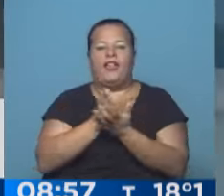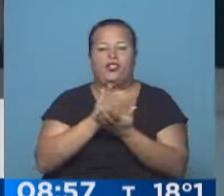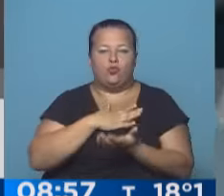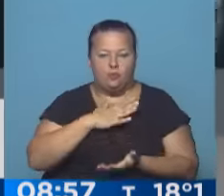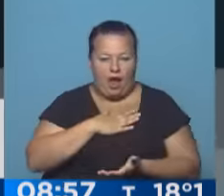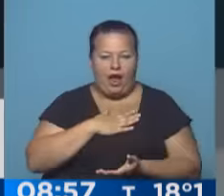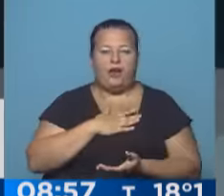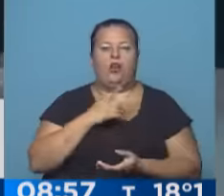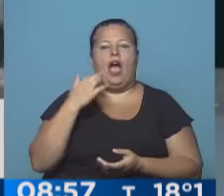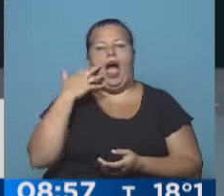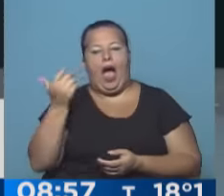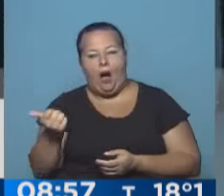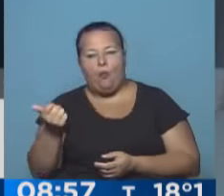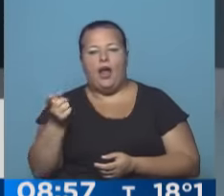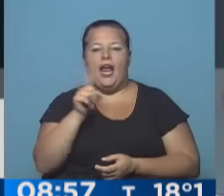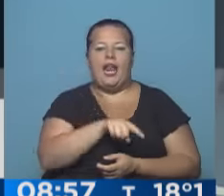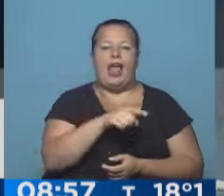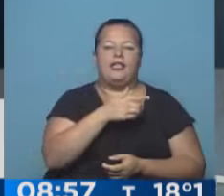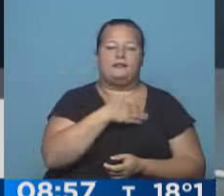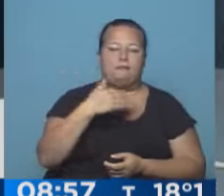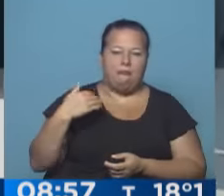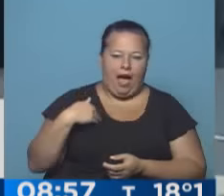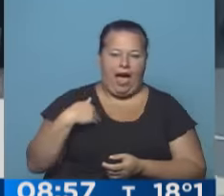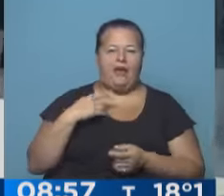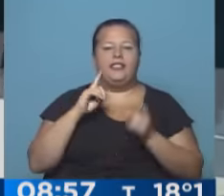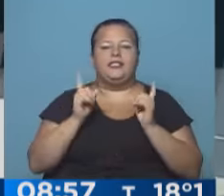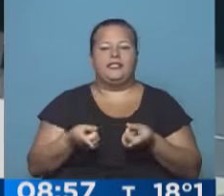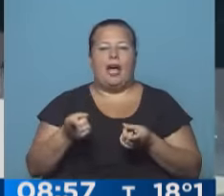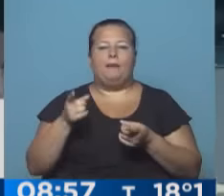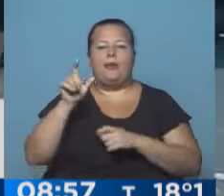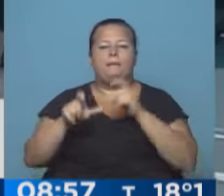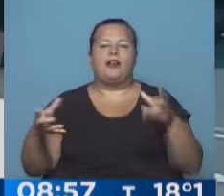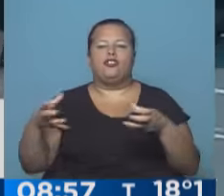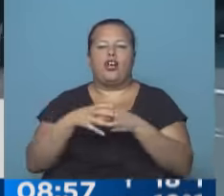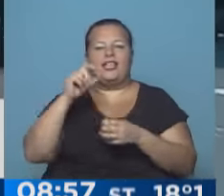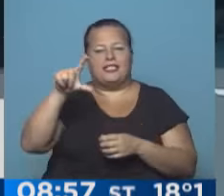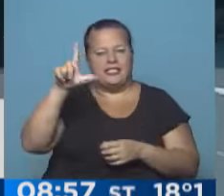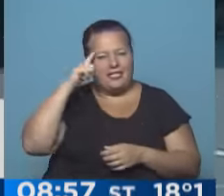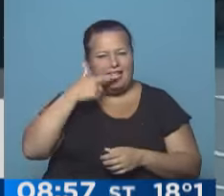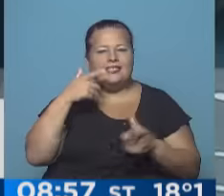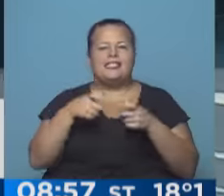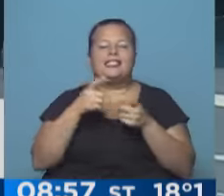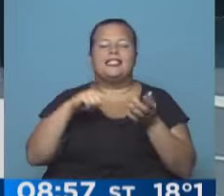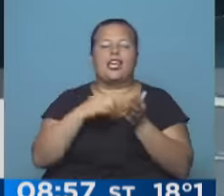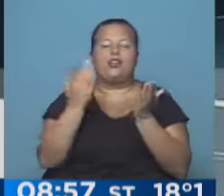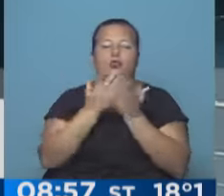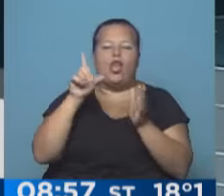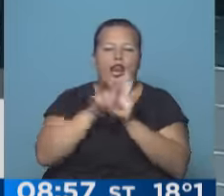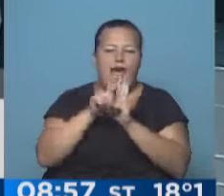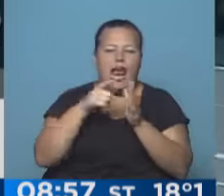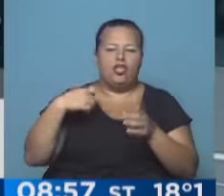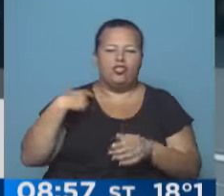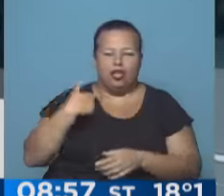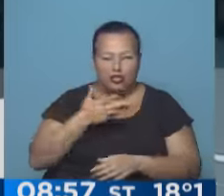derechos humanos, tanto a abuelas como a madres, y también a integrantes del CELS, del Centro de Estudios Legales y Sociales,